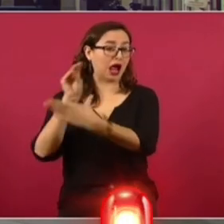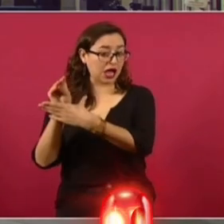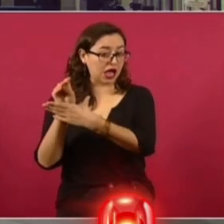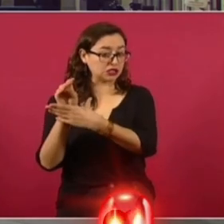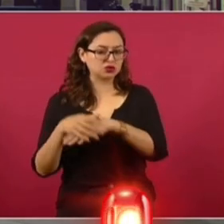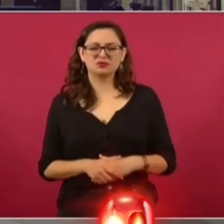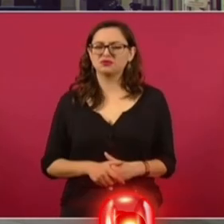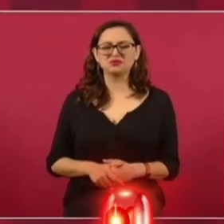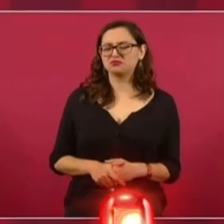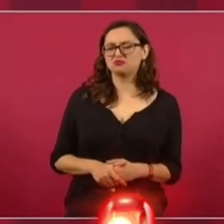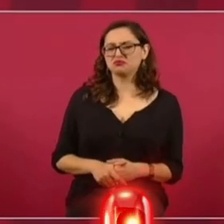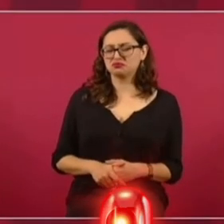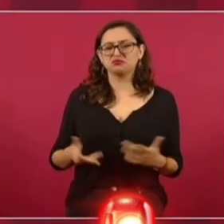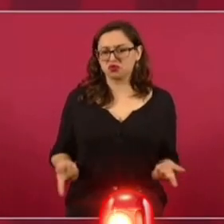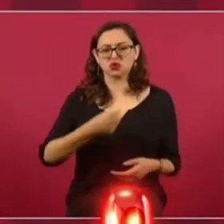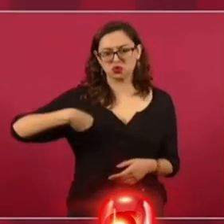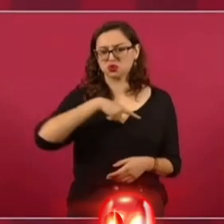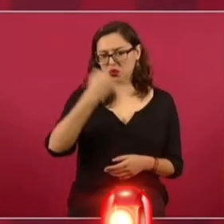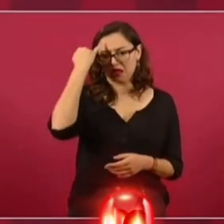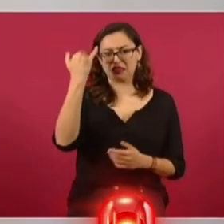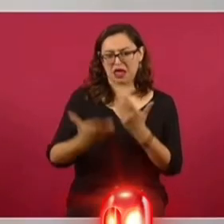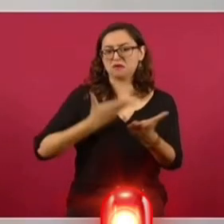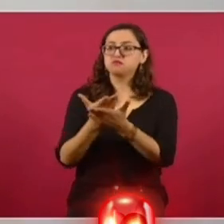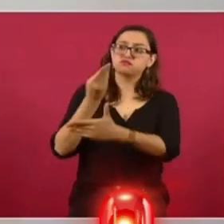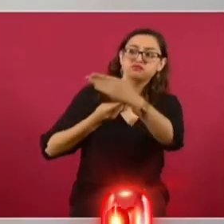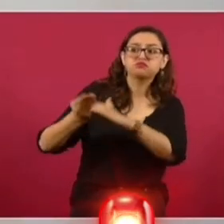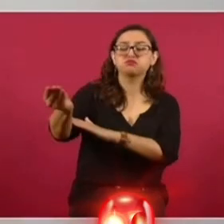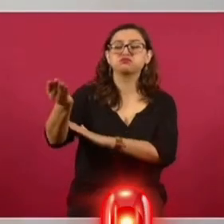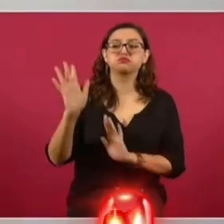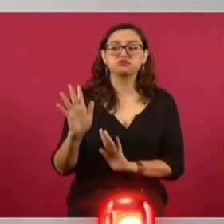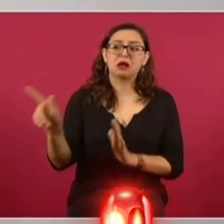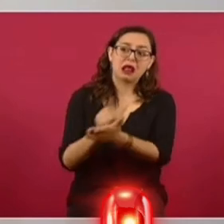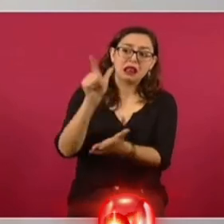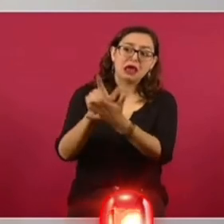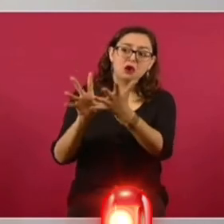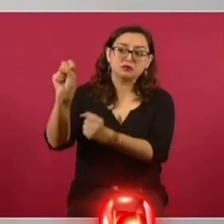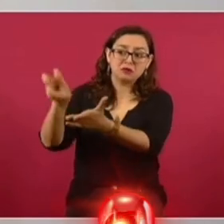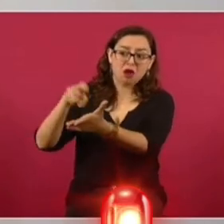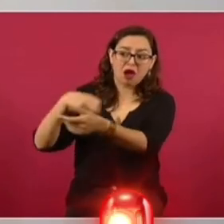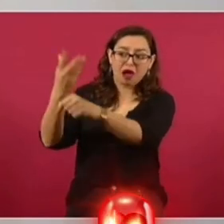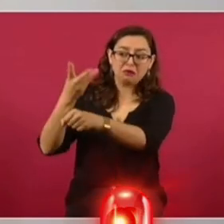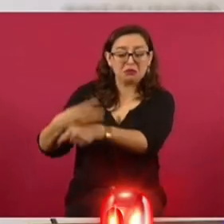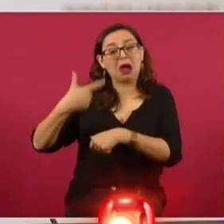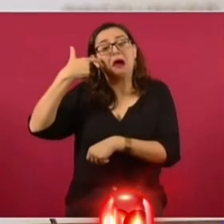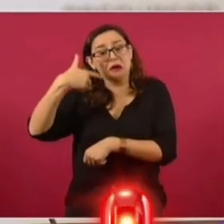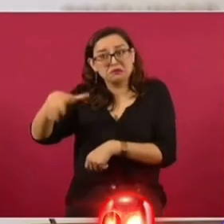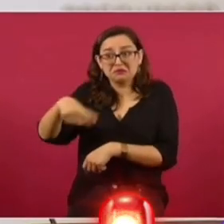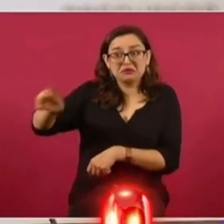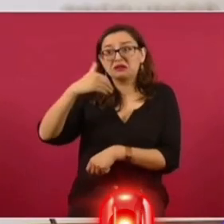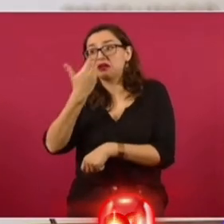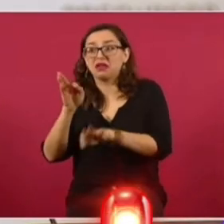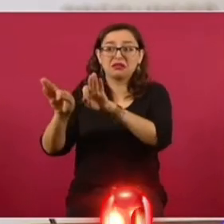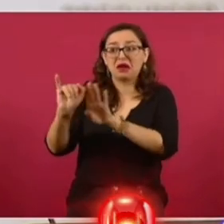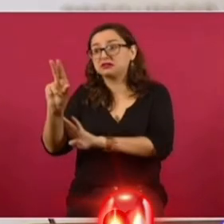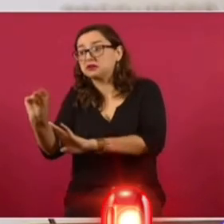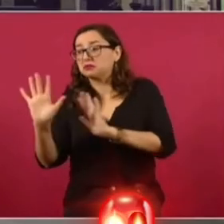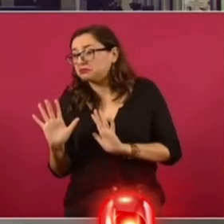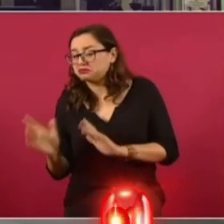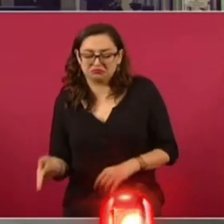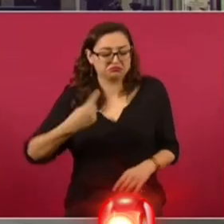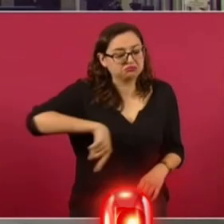ser? Sí, va a una iniciativa para la reforma constitucional, pero vamos a buscar la forma de que